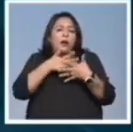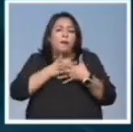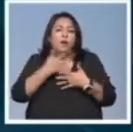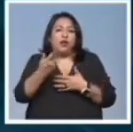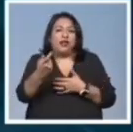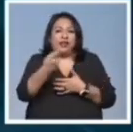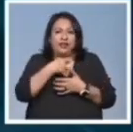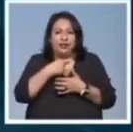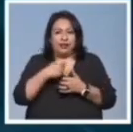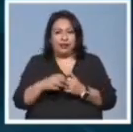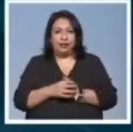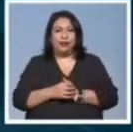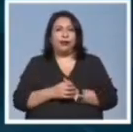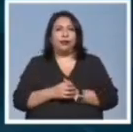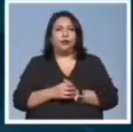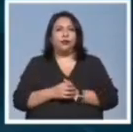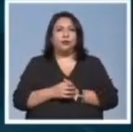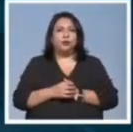identitario.